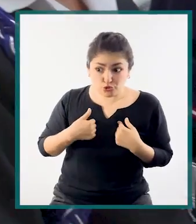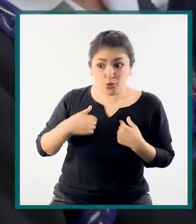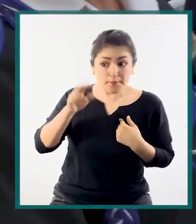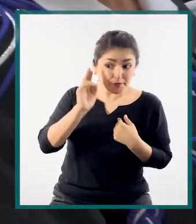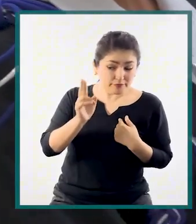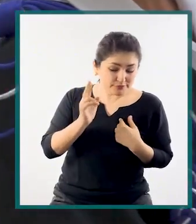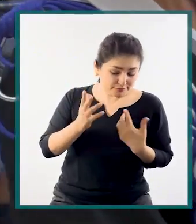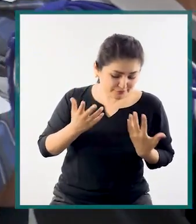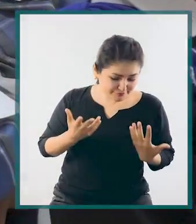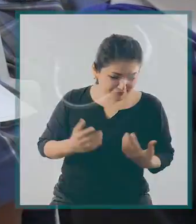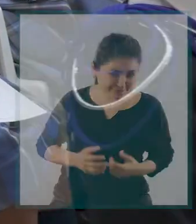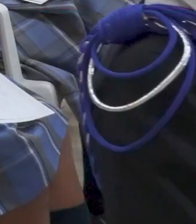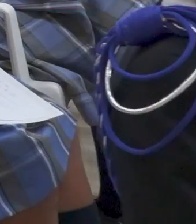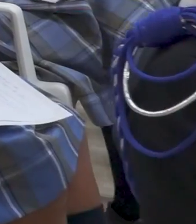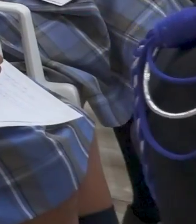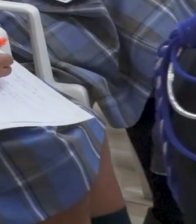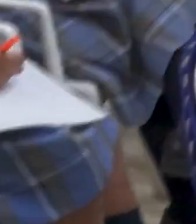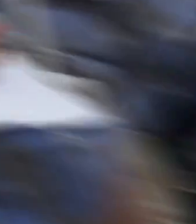docente.